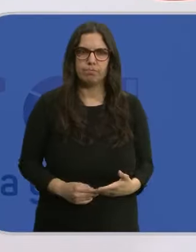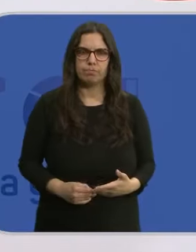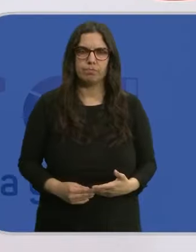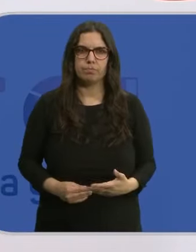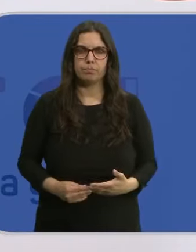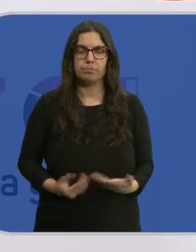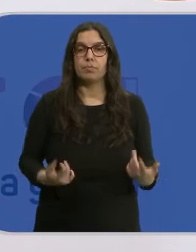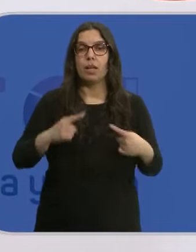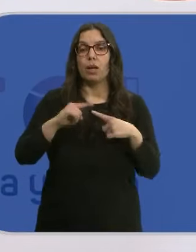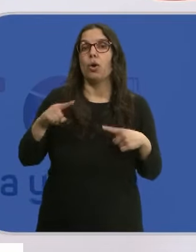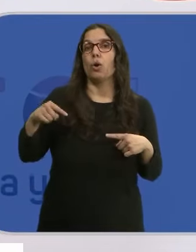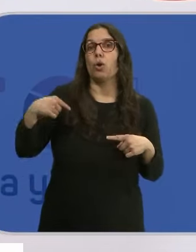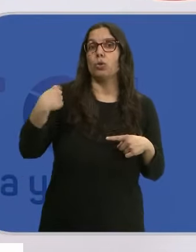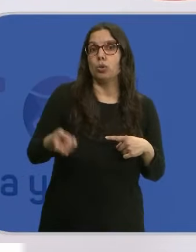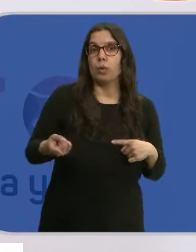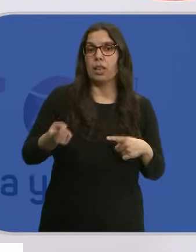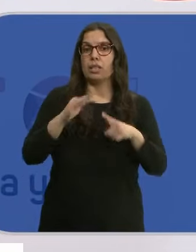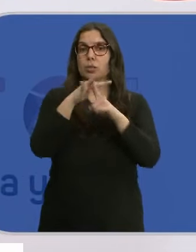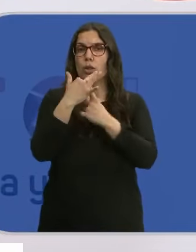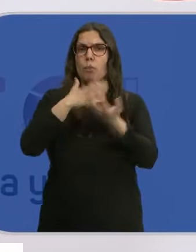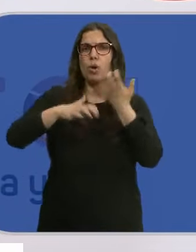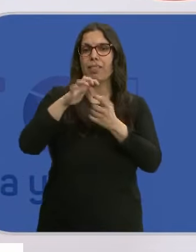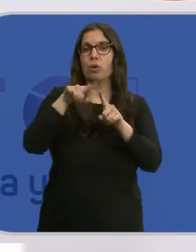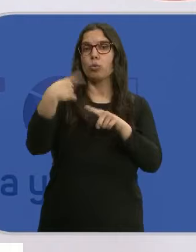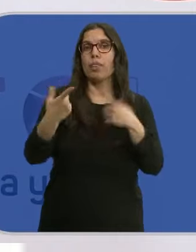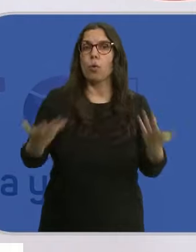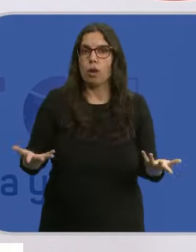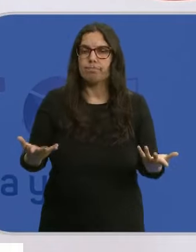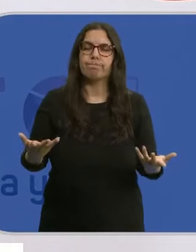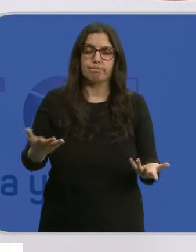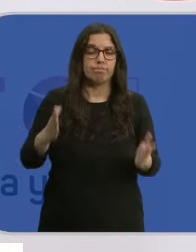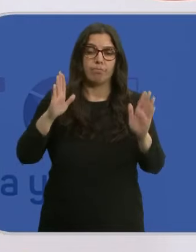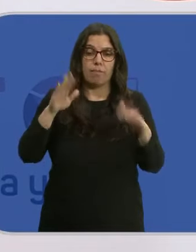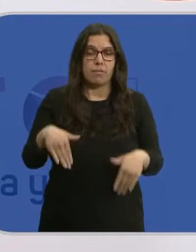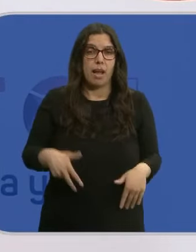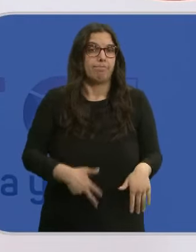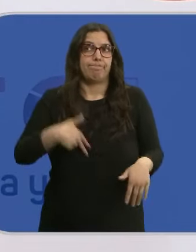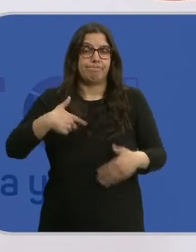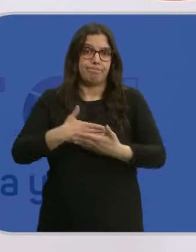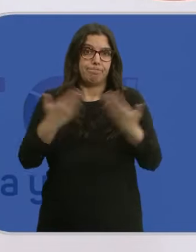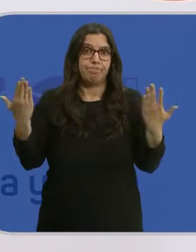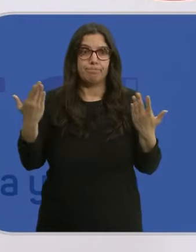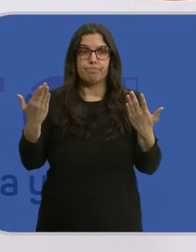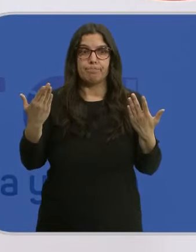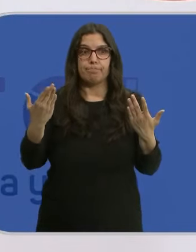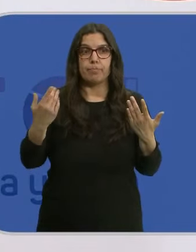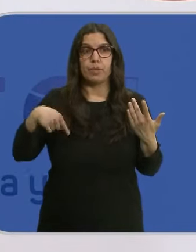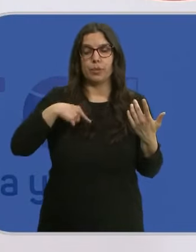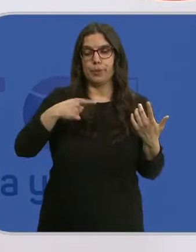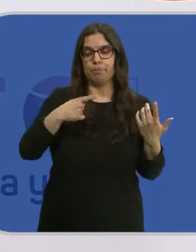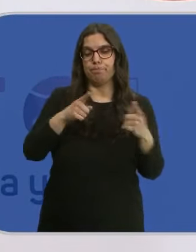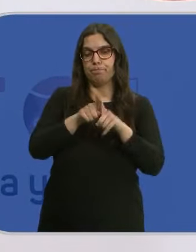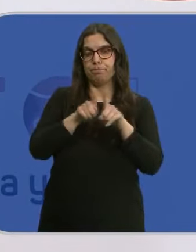¿Qué consecuencias tiene esta situación de violencia? Pues que generalmente nos ocultamos